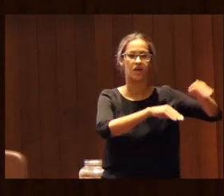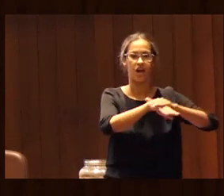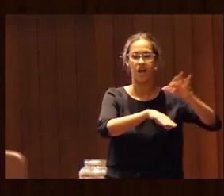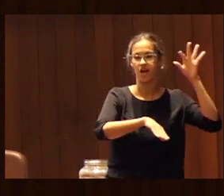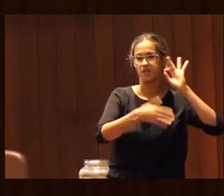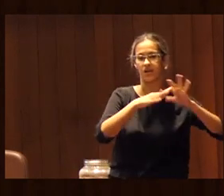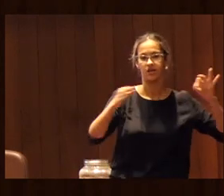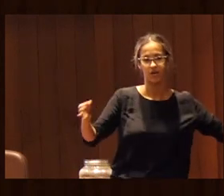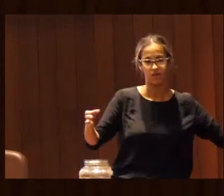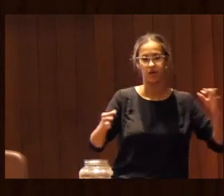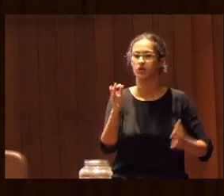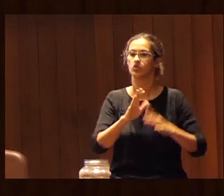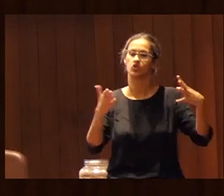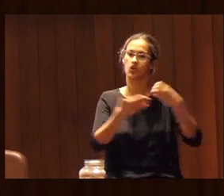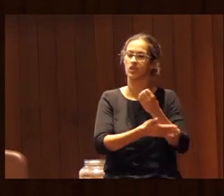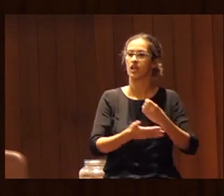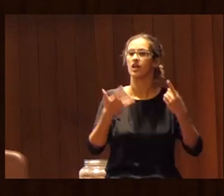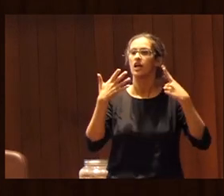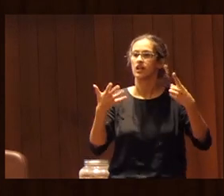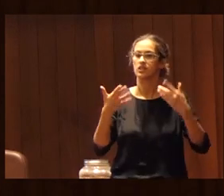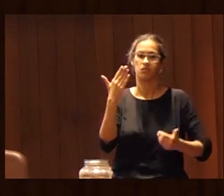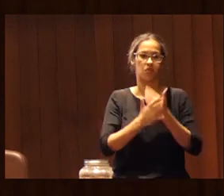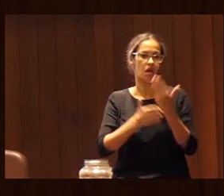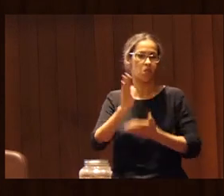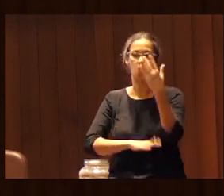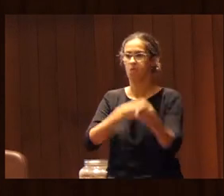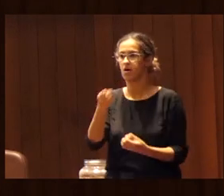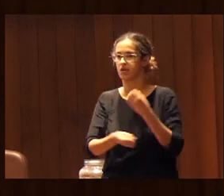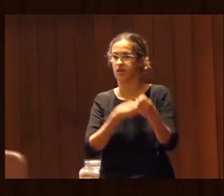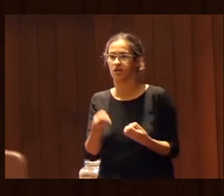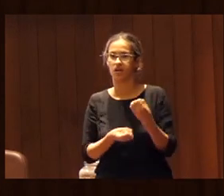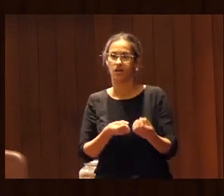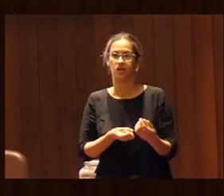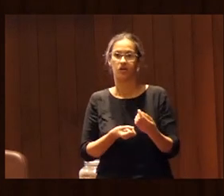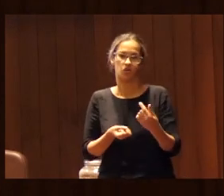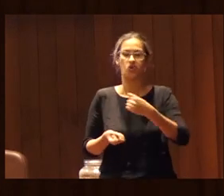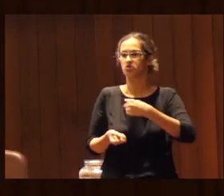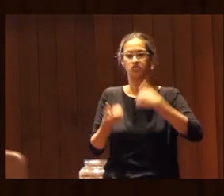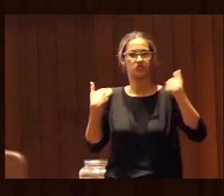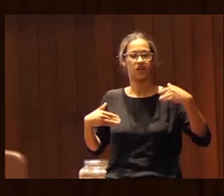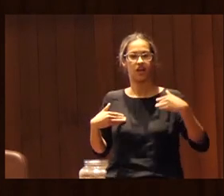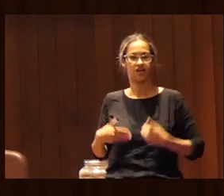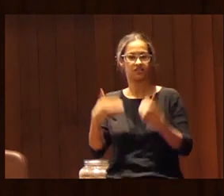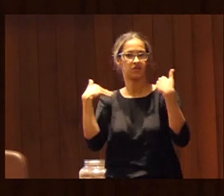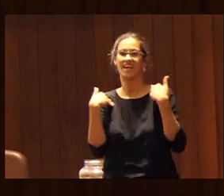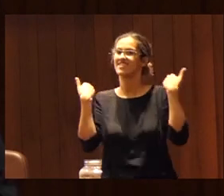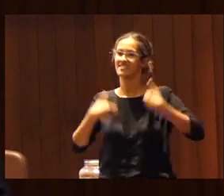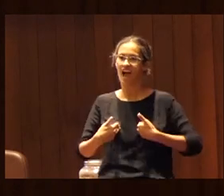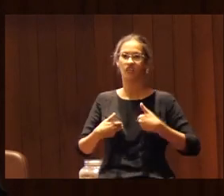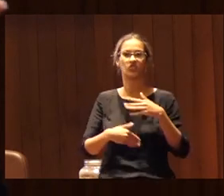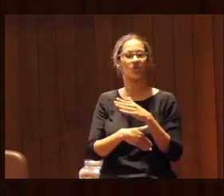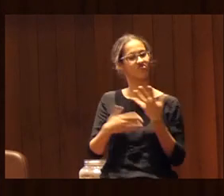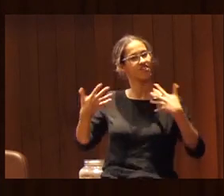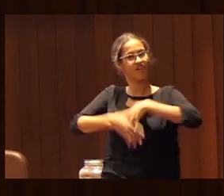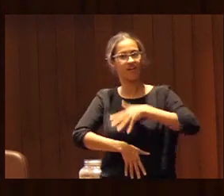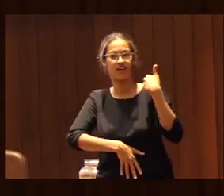a las 6 de la mañana a correr yo sí pero yo no soy ejemplo porque yo ya he hecho deporte ya tengo esos hábitos adquiridos además